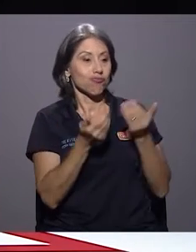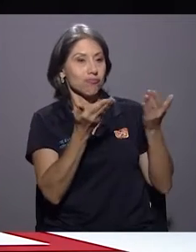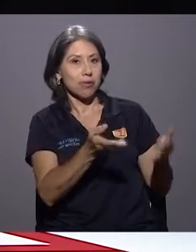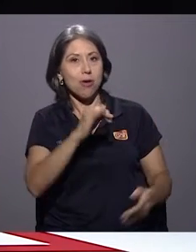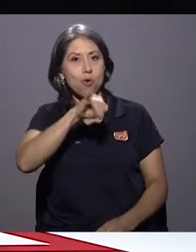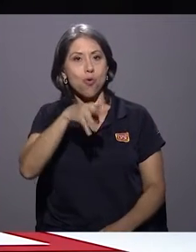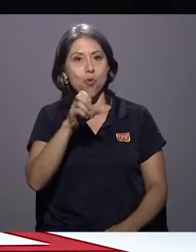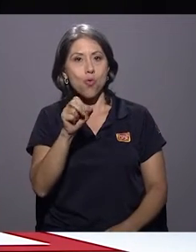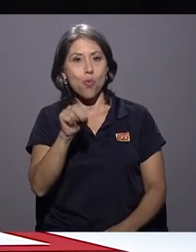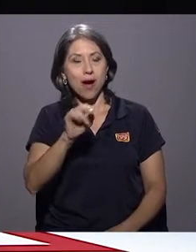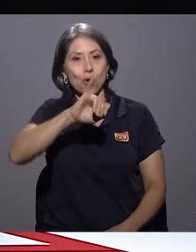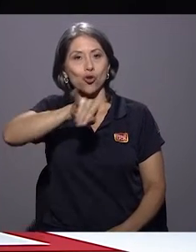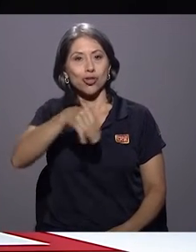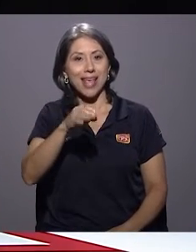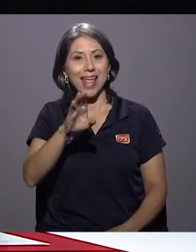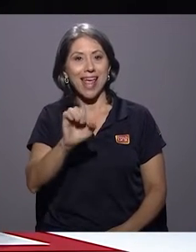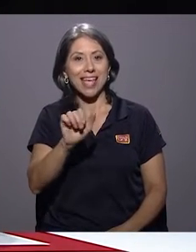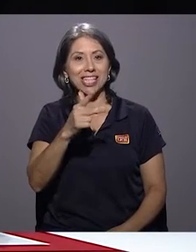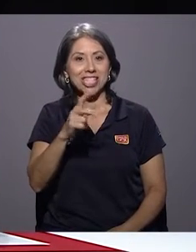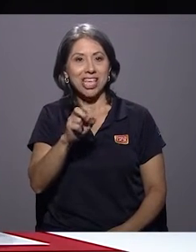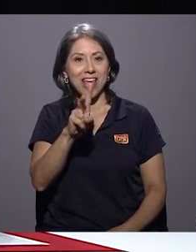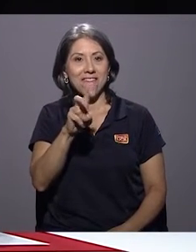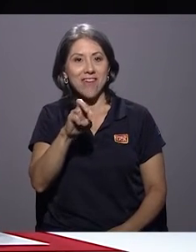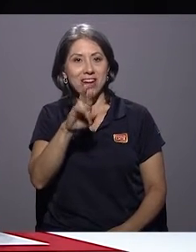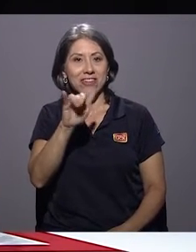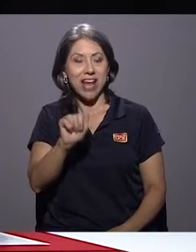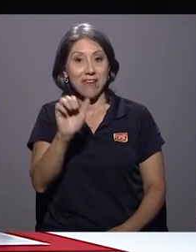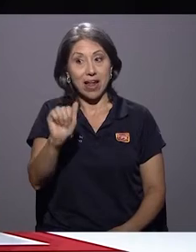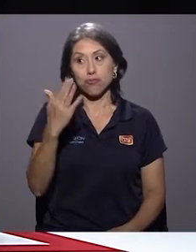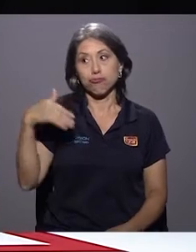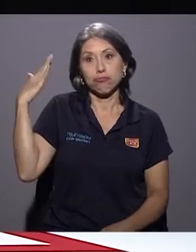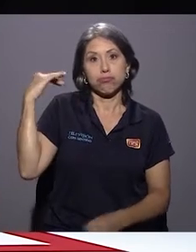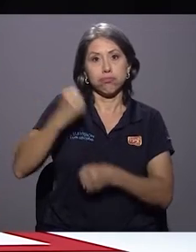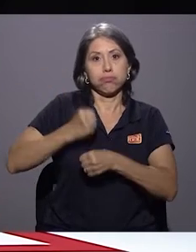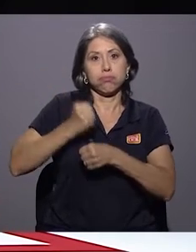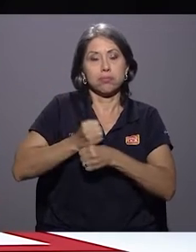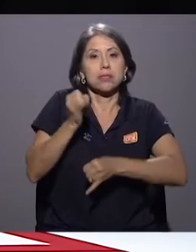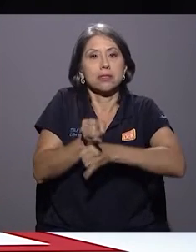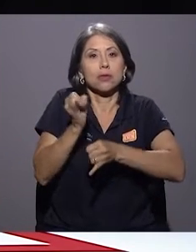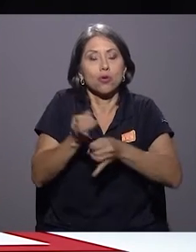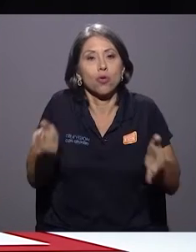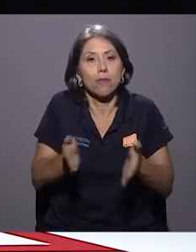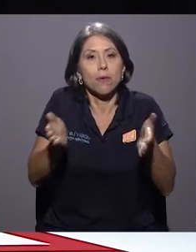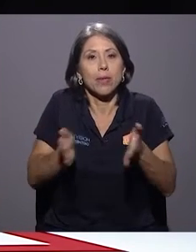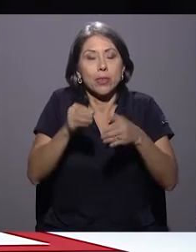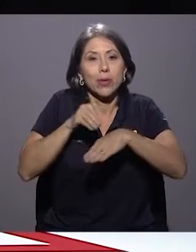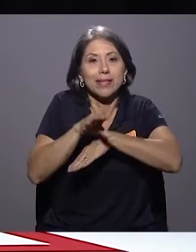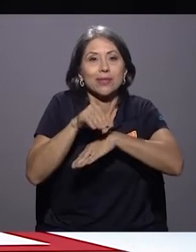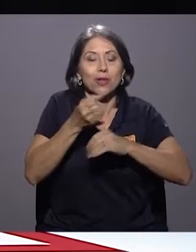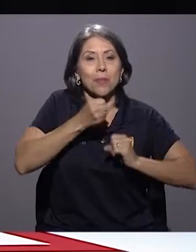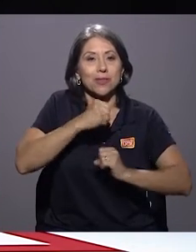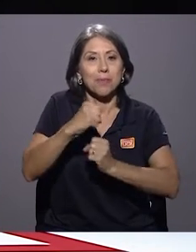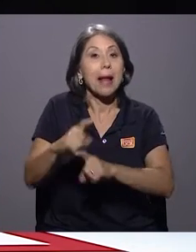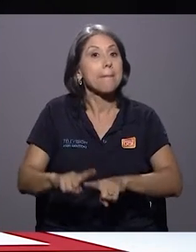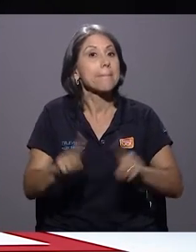Alfaro, quien casualmente estuvo hace algún tiempo en el Instituto de Fomento y Asesoría Municipal, pero más que eso, yo siempre digo que es